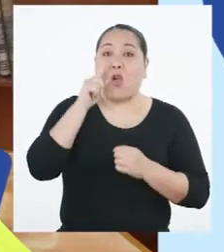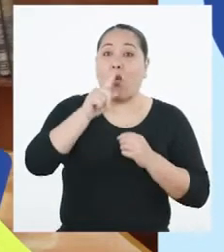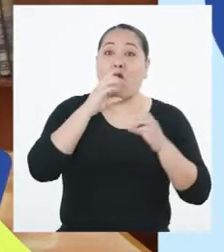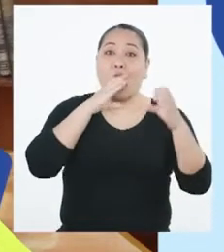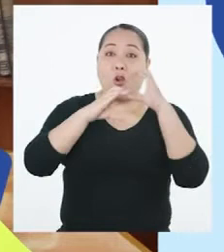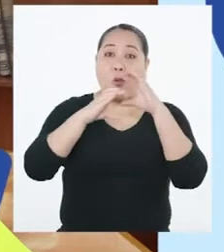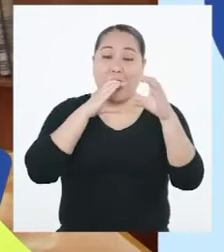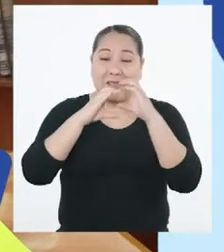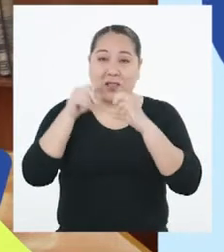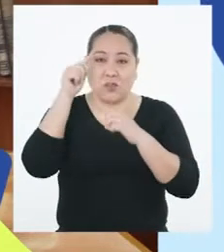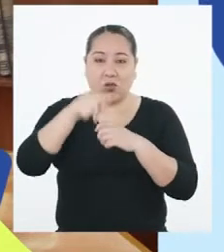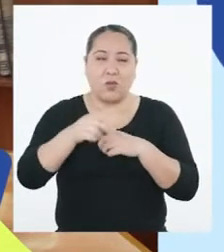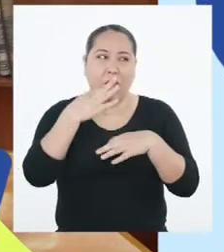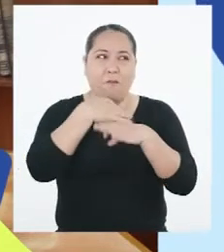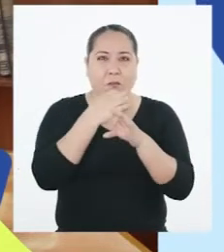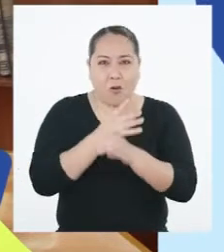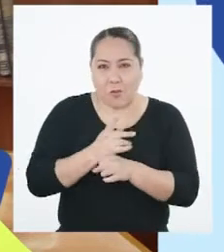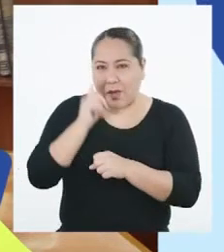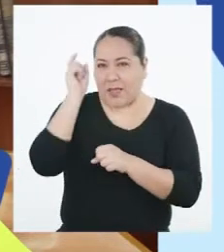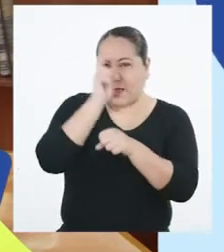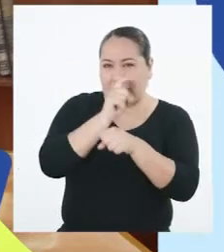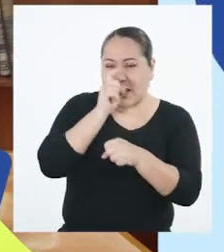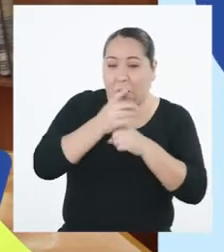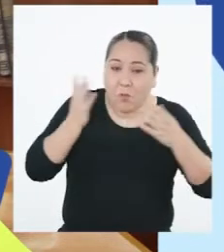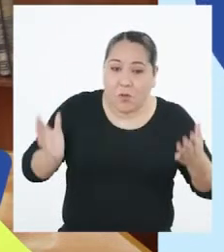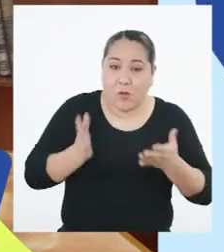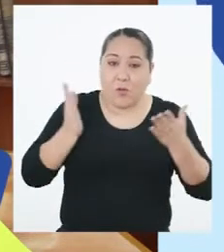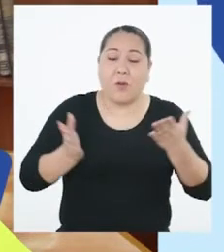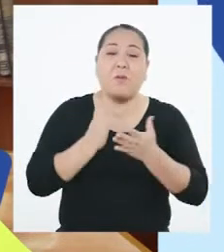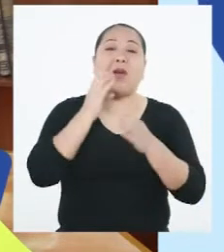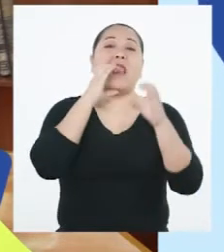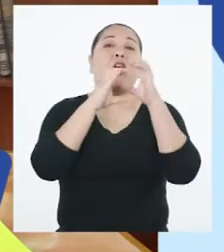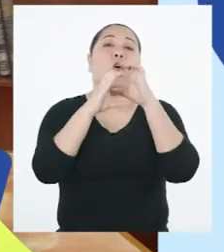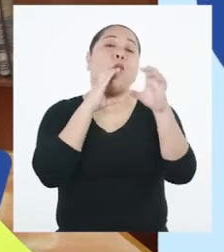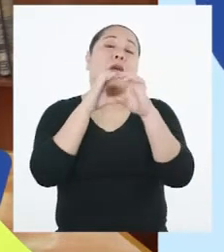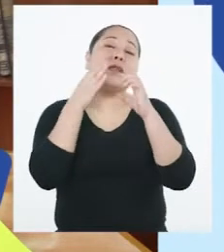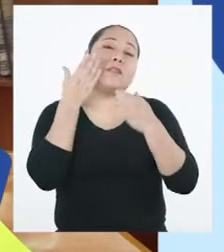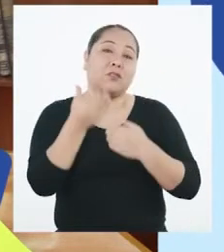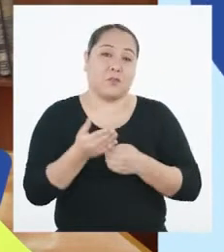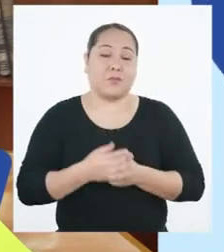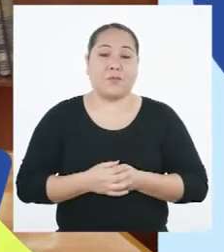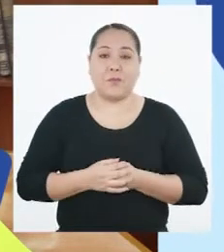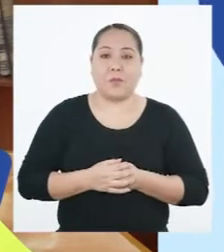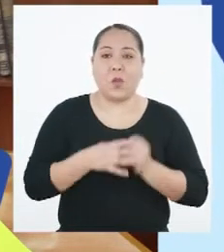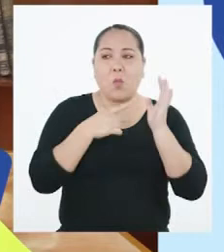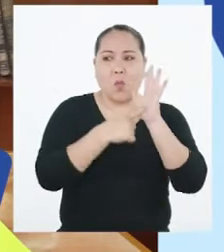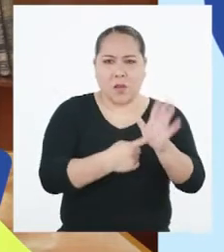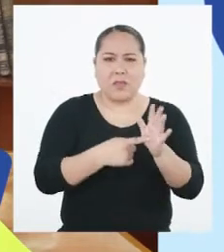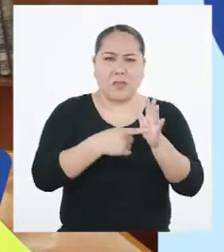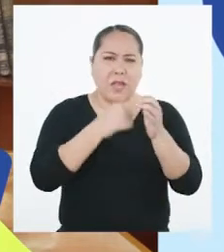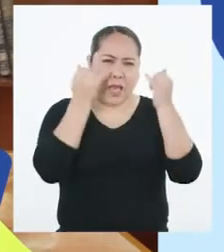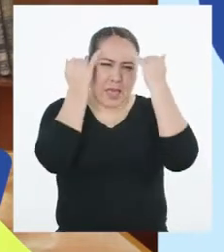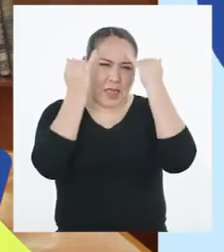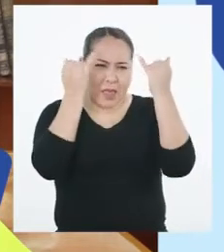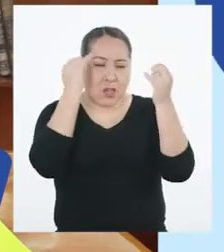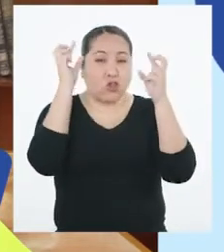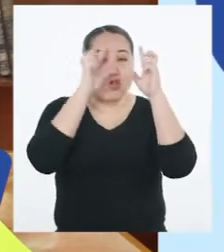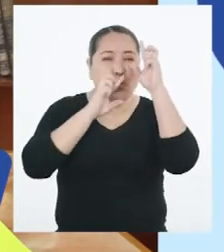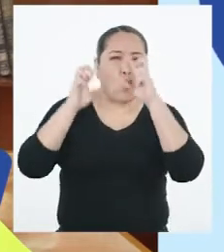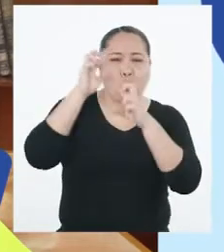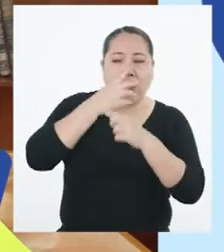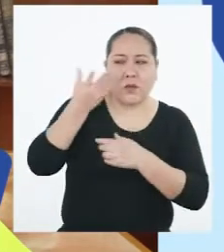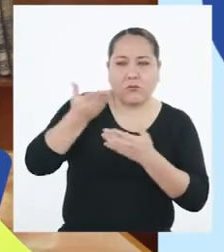conversatorio es una herramienta pedagógica que promueve el ejercicio de la conversación. Muestra inquietudes en común,